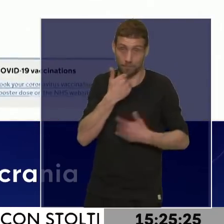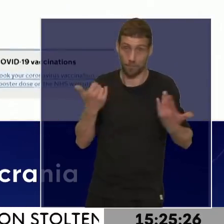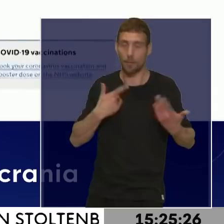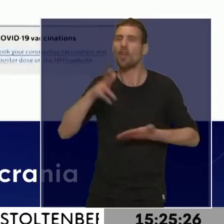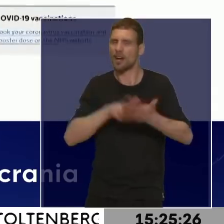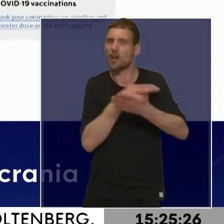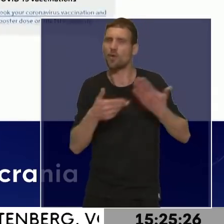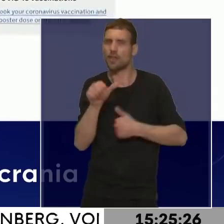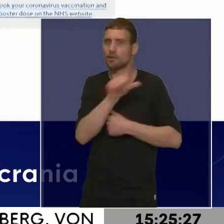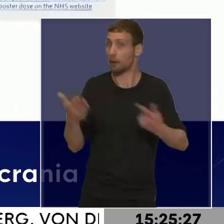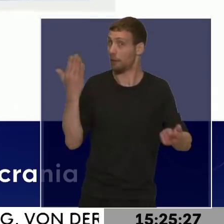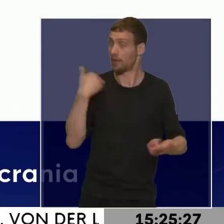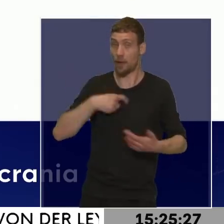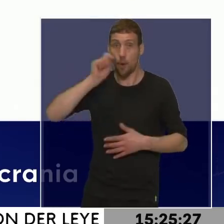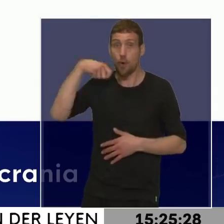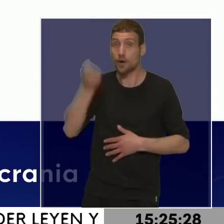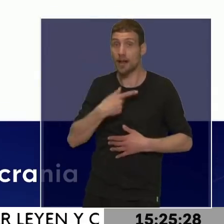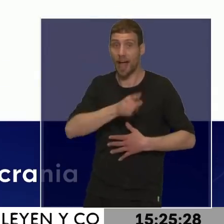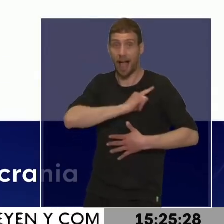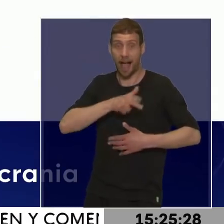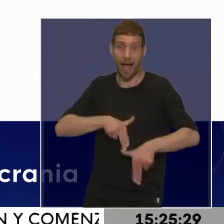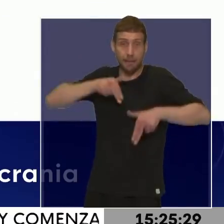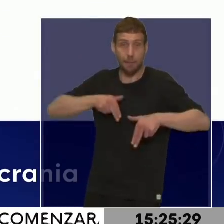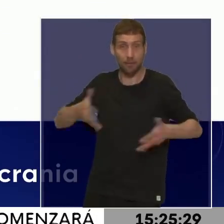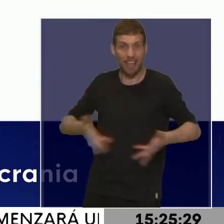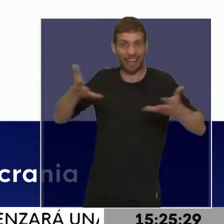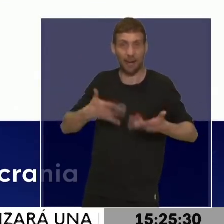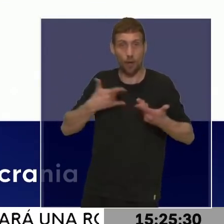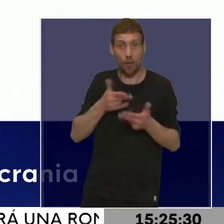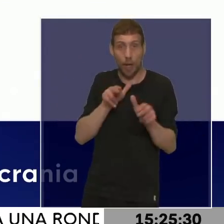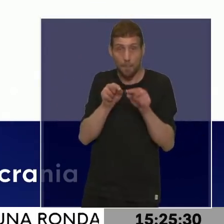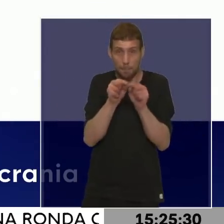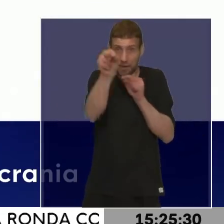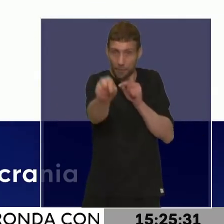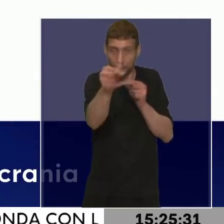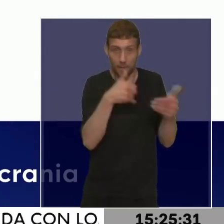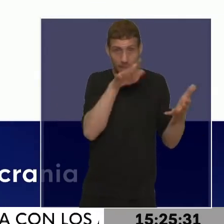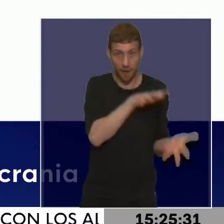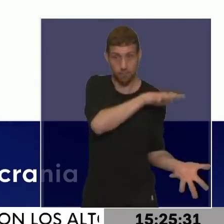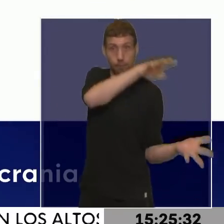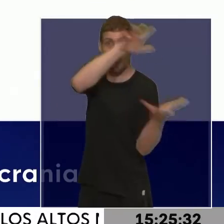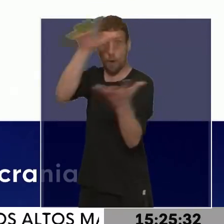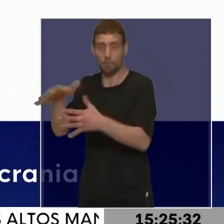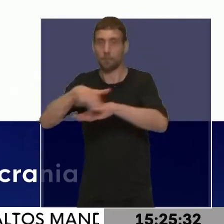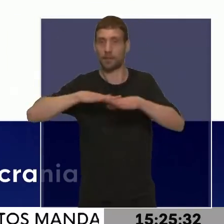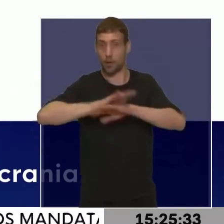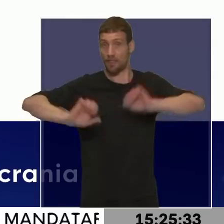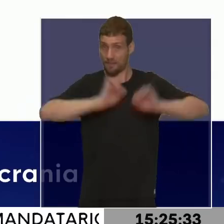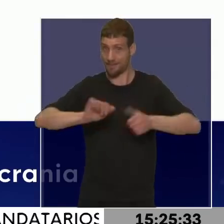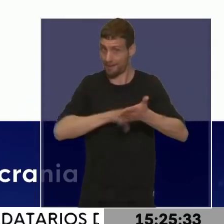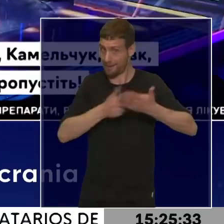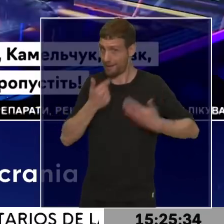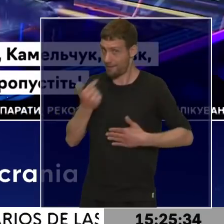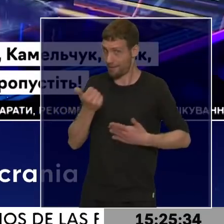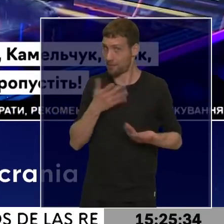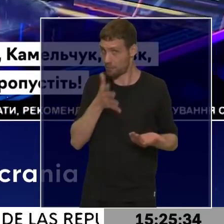envió a Ucrania armamento ligero de corto alcance, han explicado desde el Ministerio de Defensa británico, precisamente para